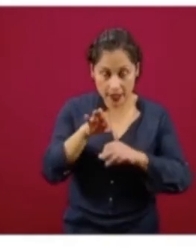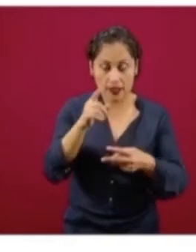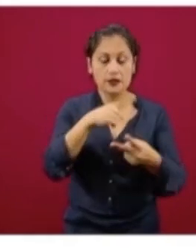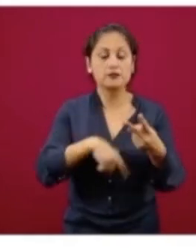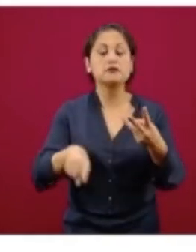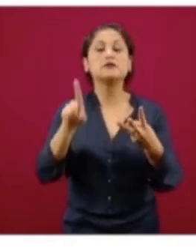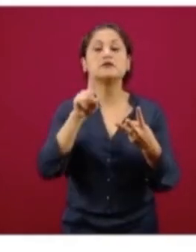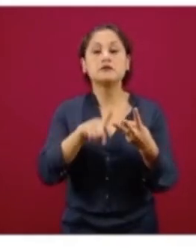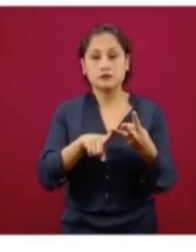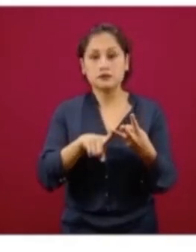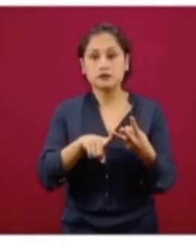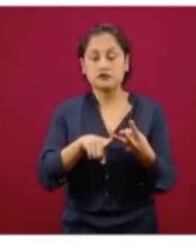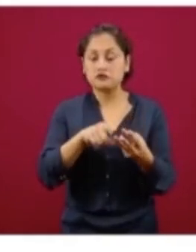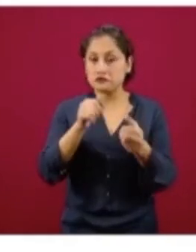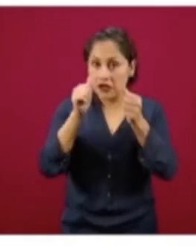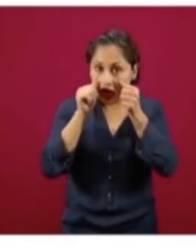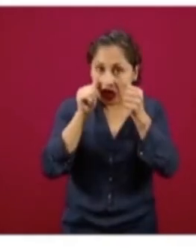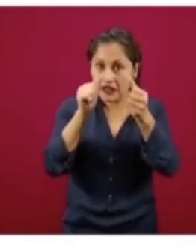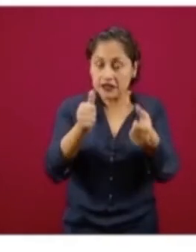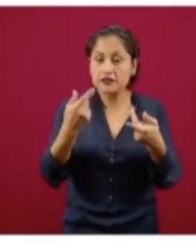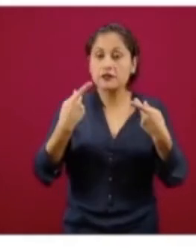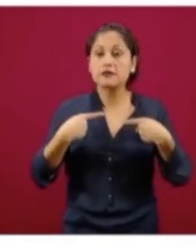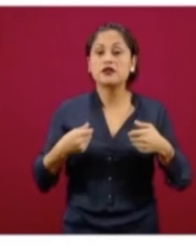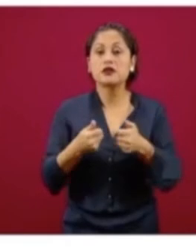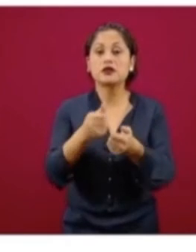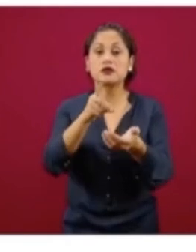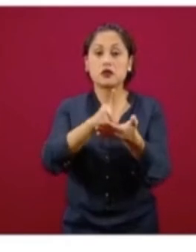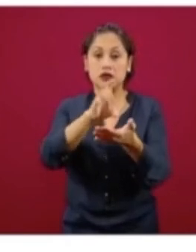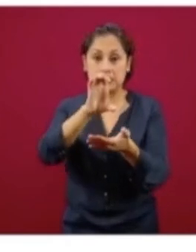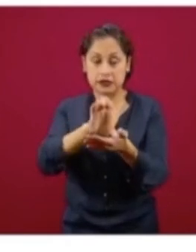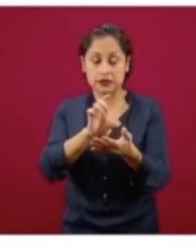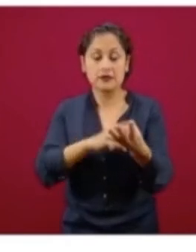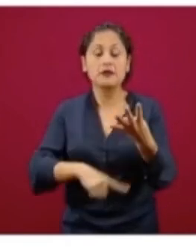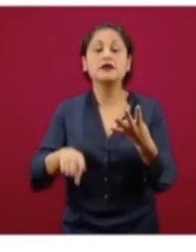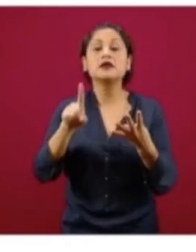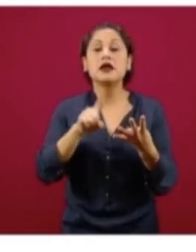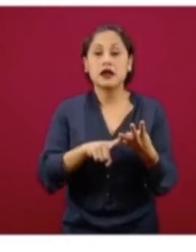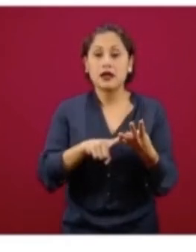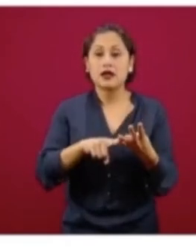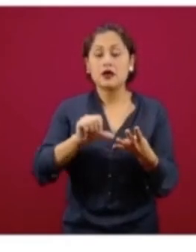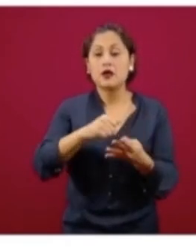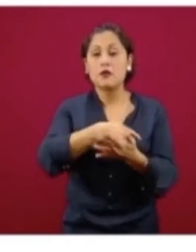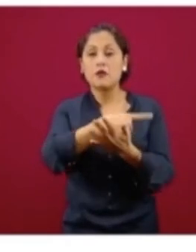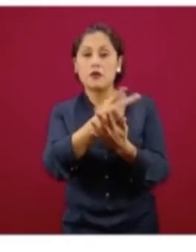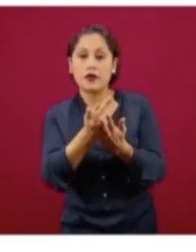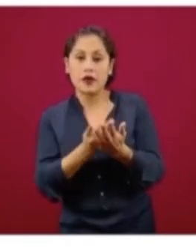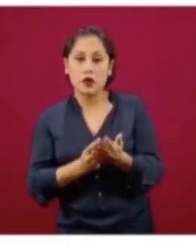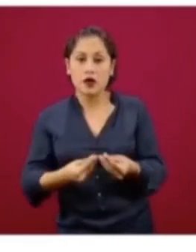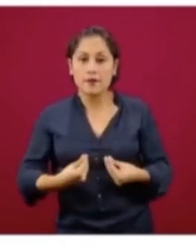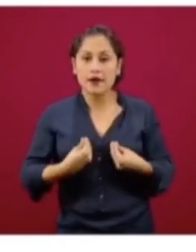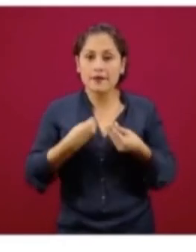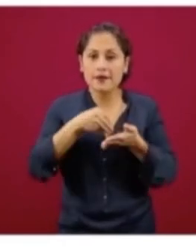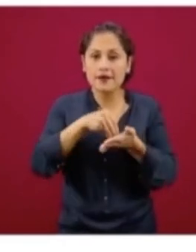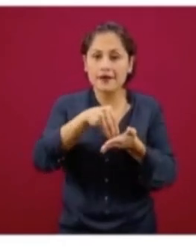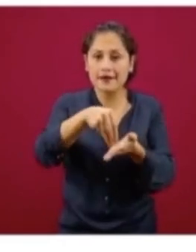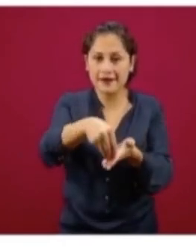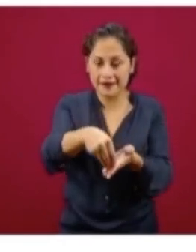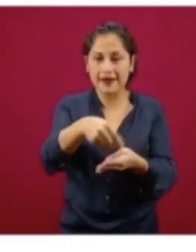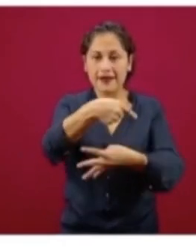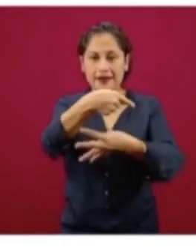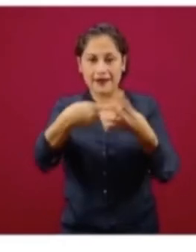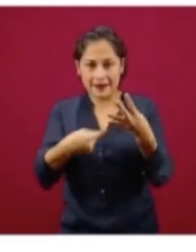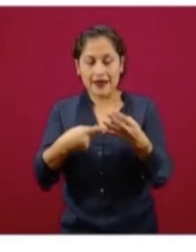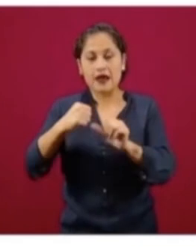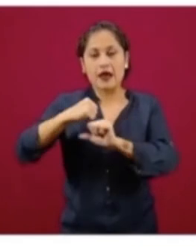la pensión para el bienestar de las personas con discapacidad y el programa Sembrando Vida. Ahí participa la Secretaría de Bienestar.